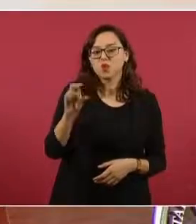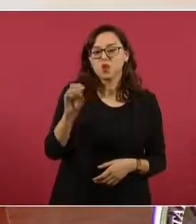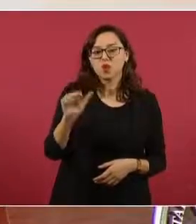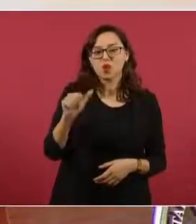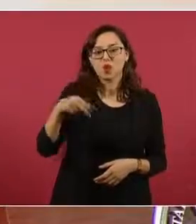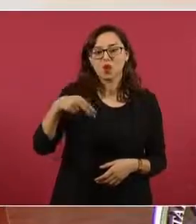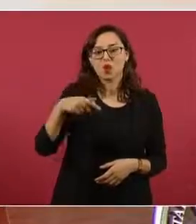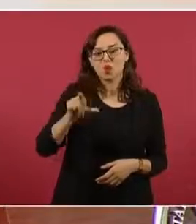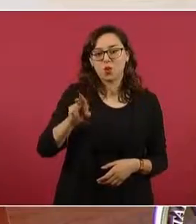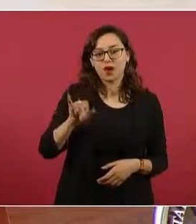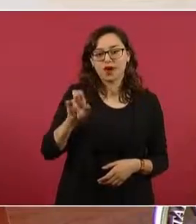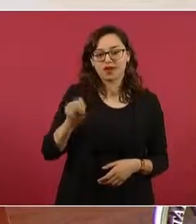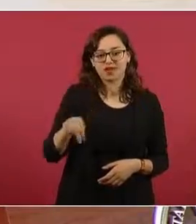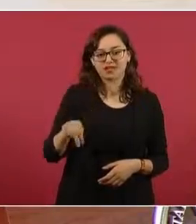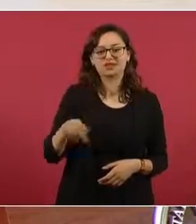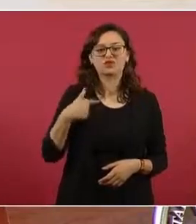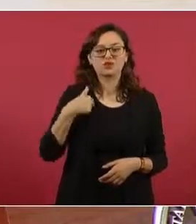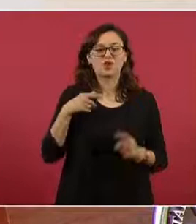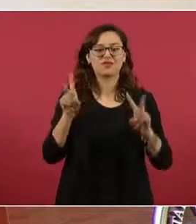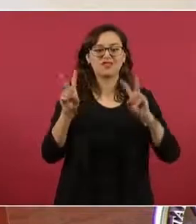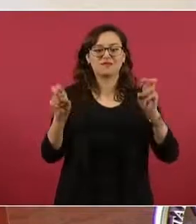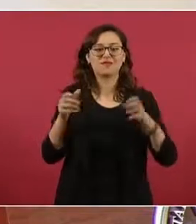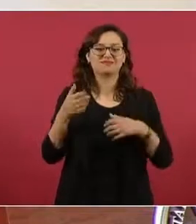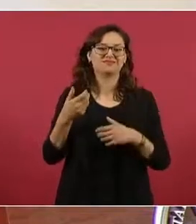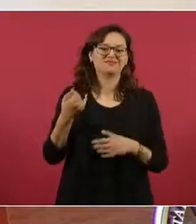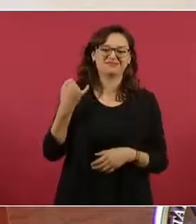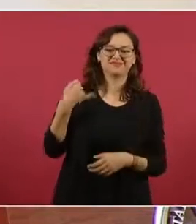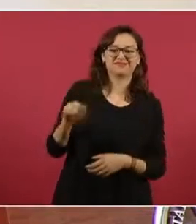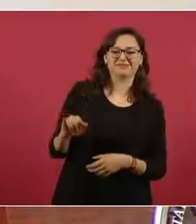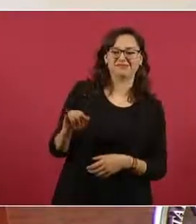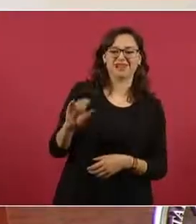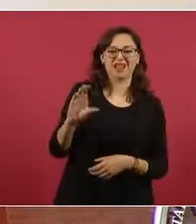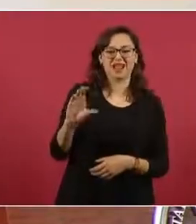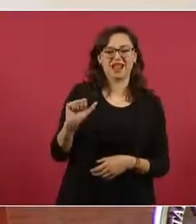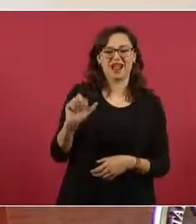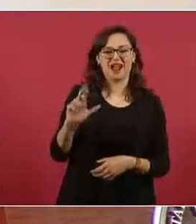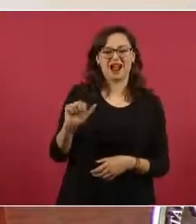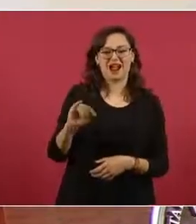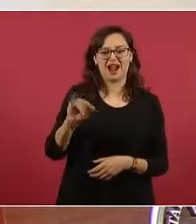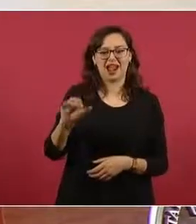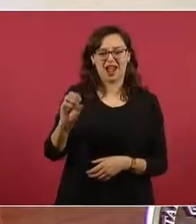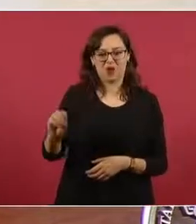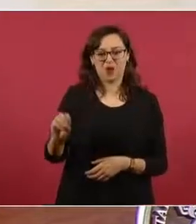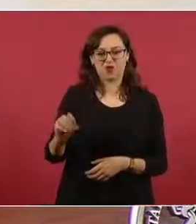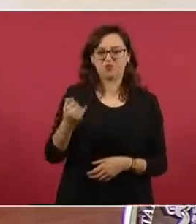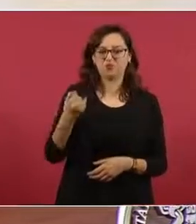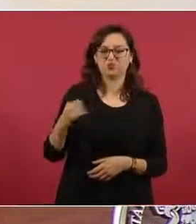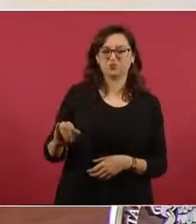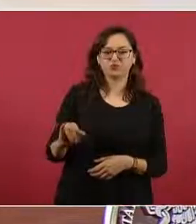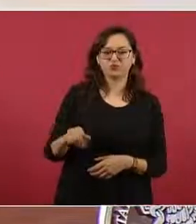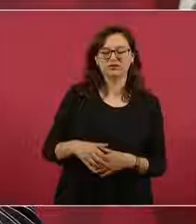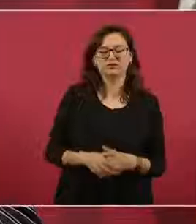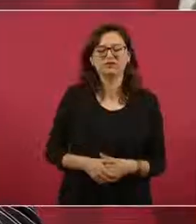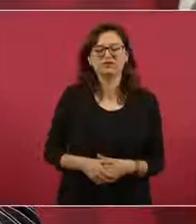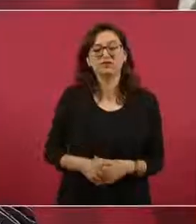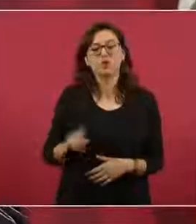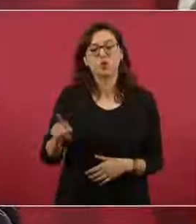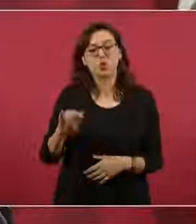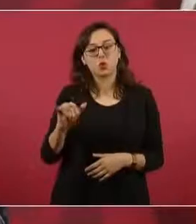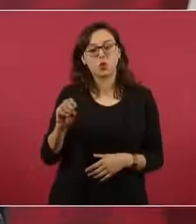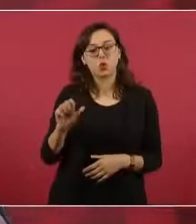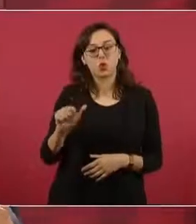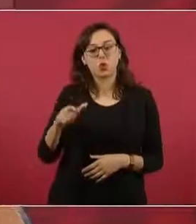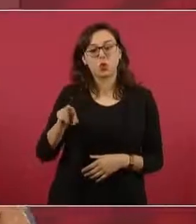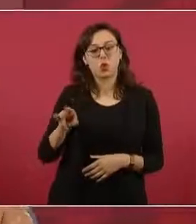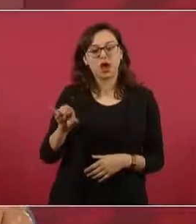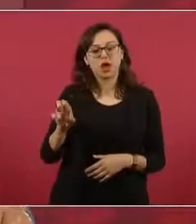hablé del carajo y él habló de cuántas veces, le he